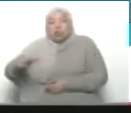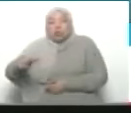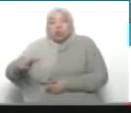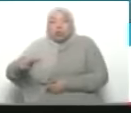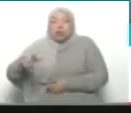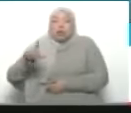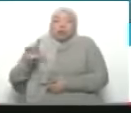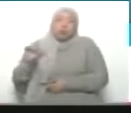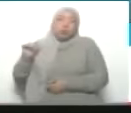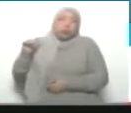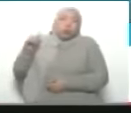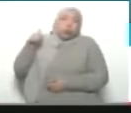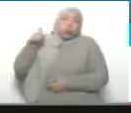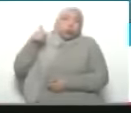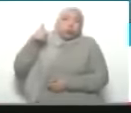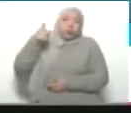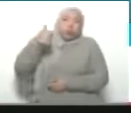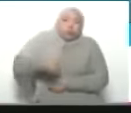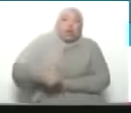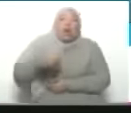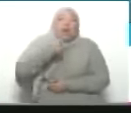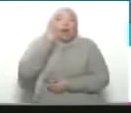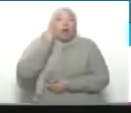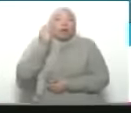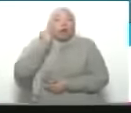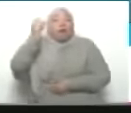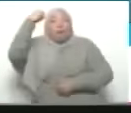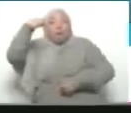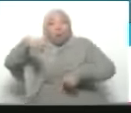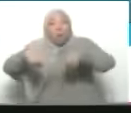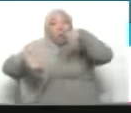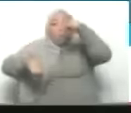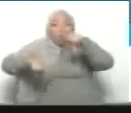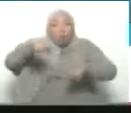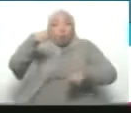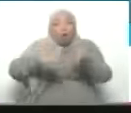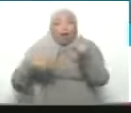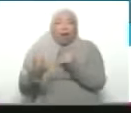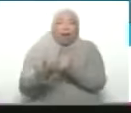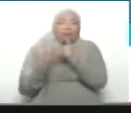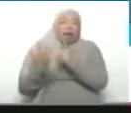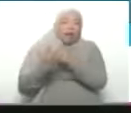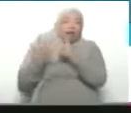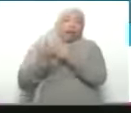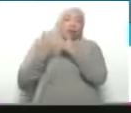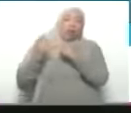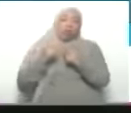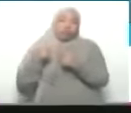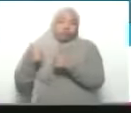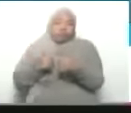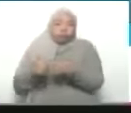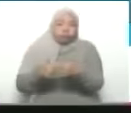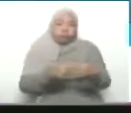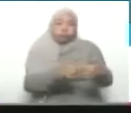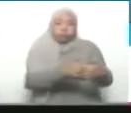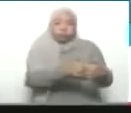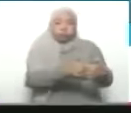ya tienen décadas siendo bombardeados torturados atacados perseguidos